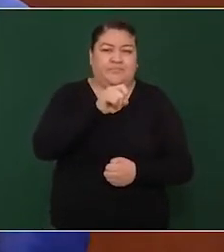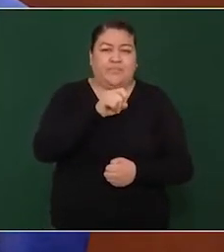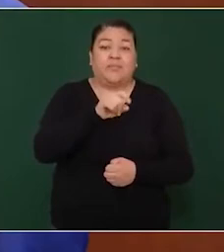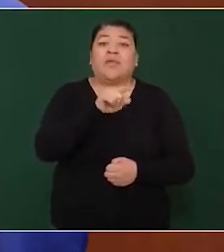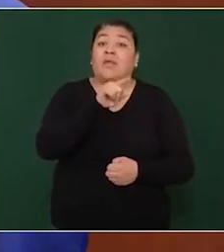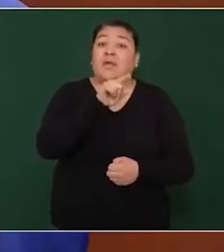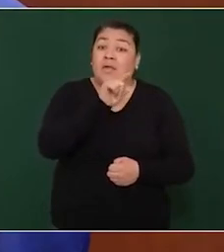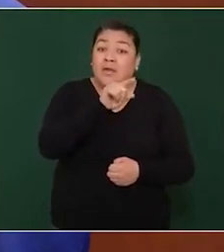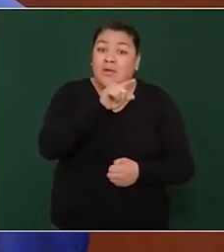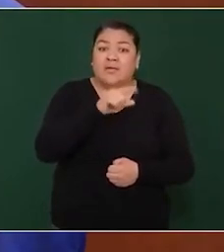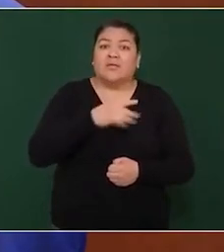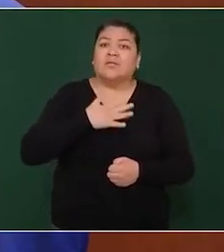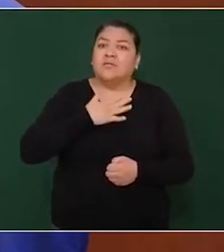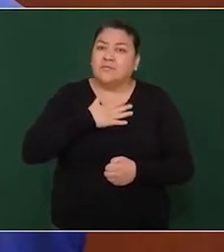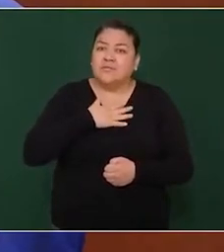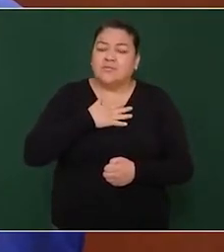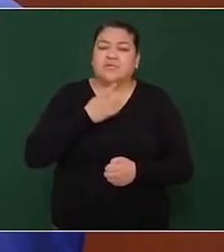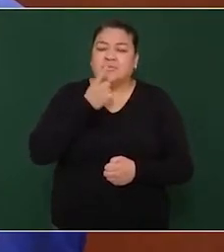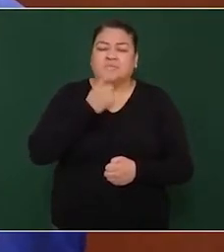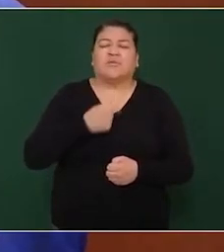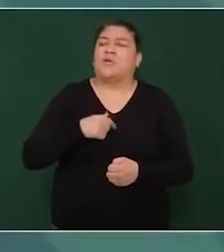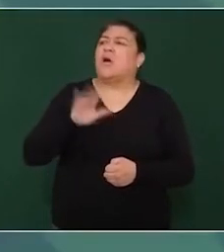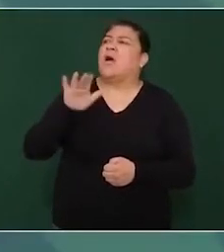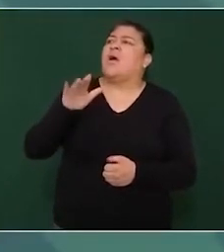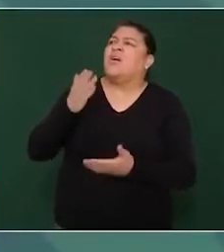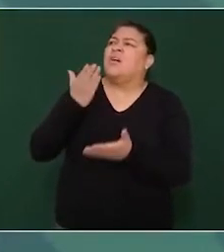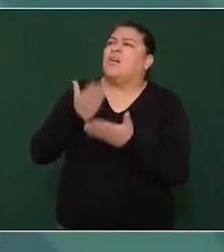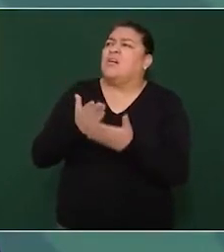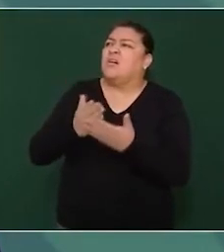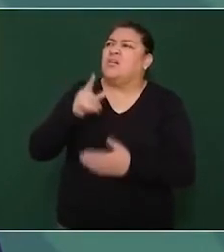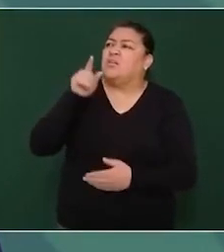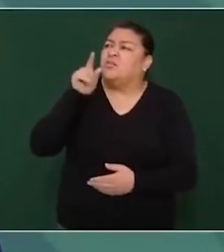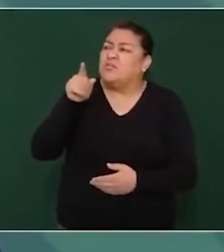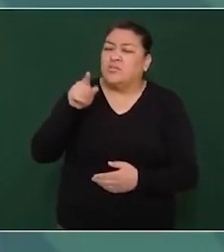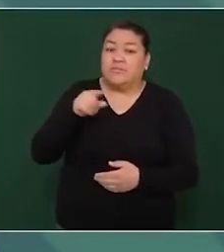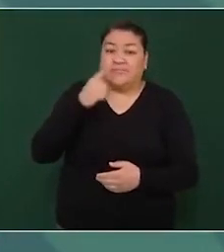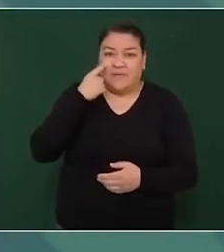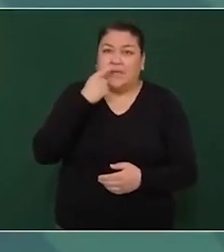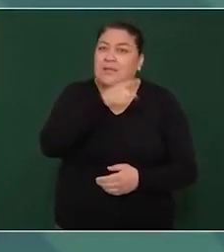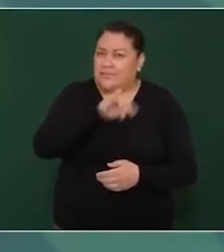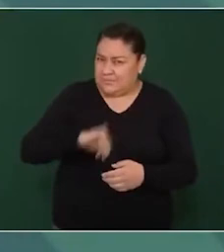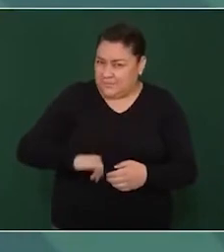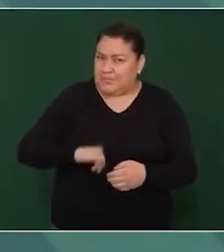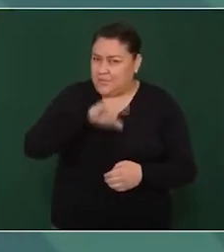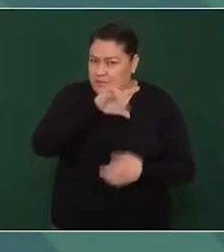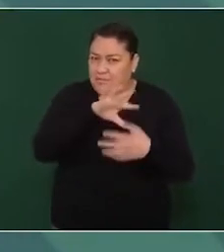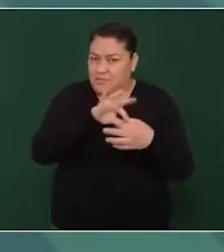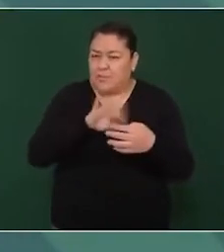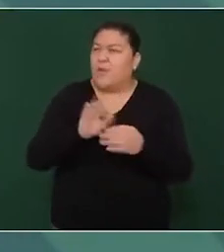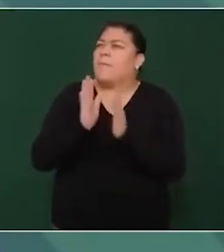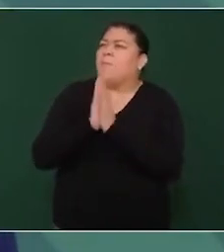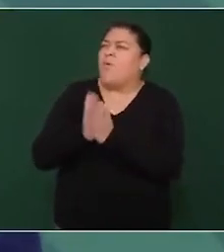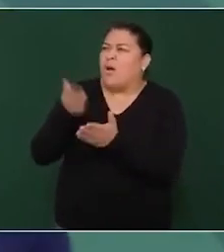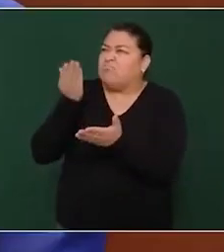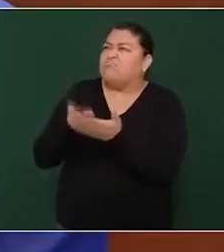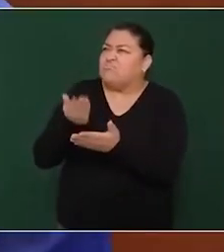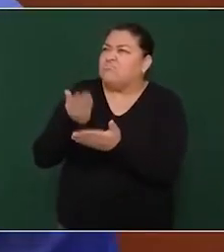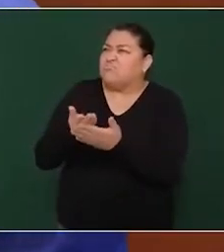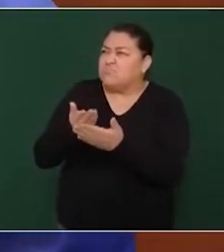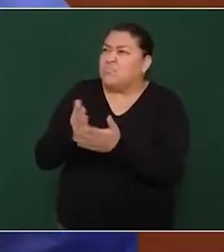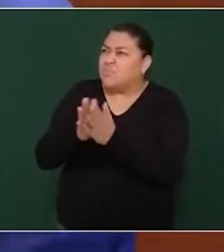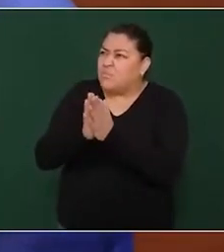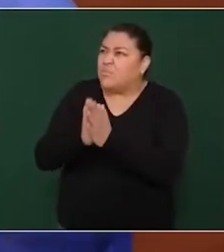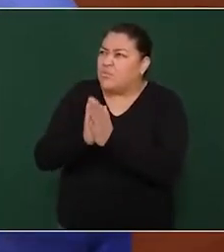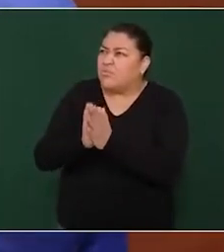yo justificara, eso es interesante, que justificara por qué,